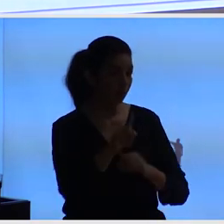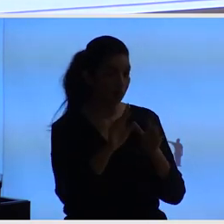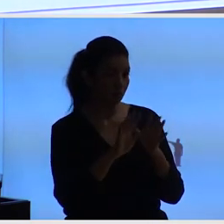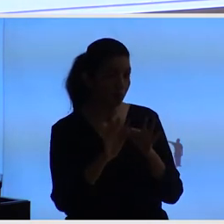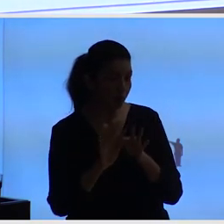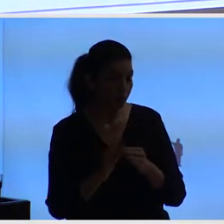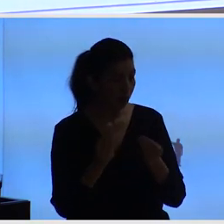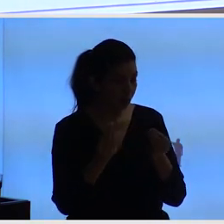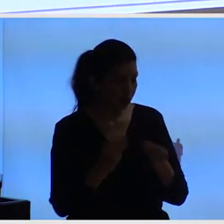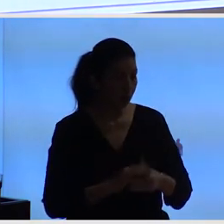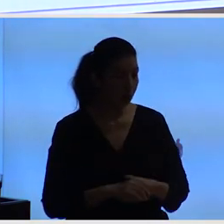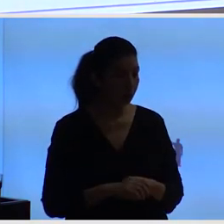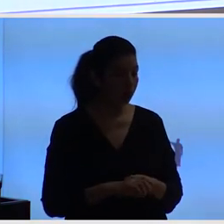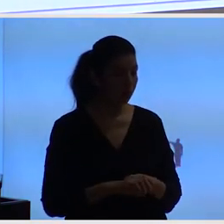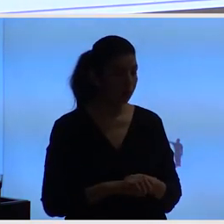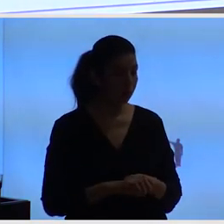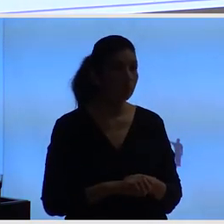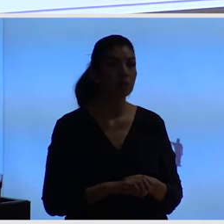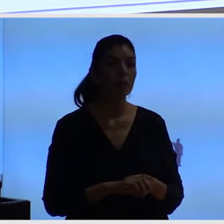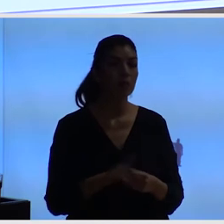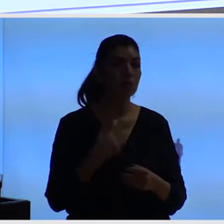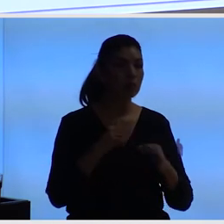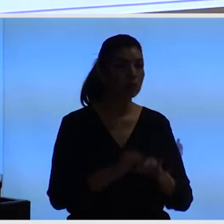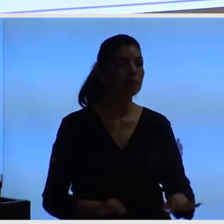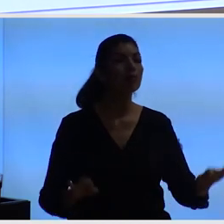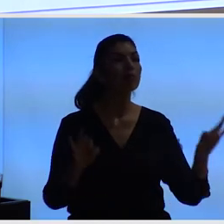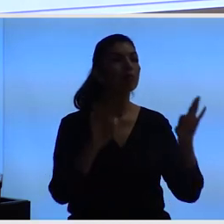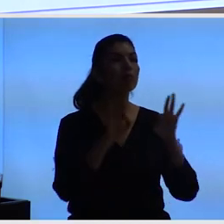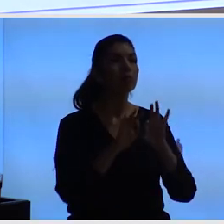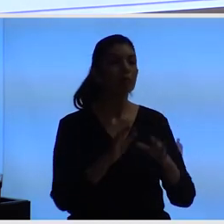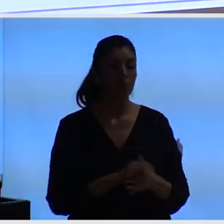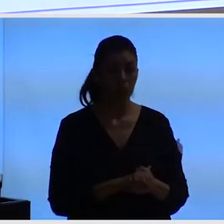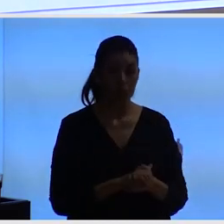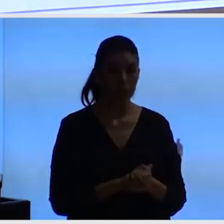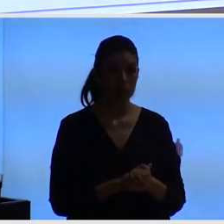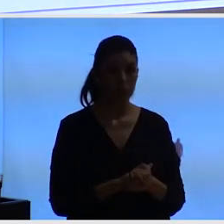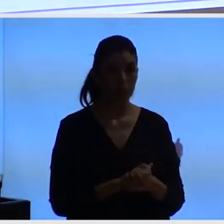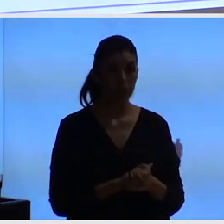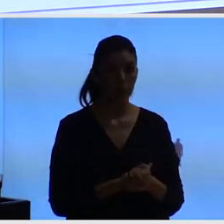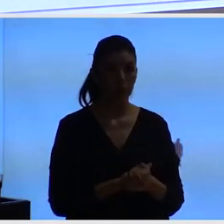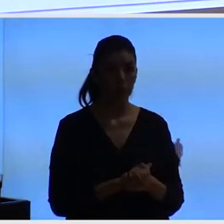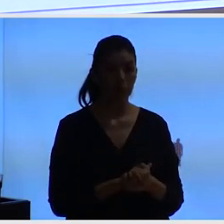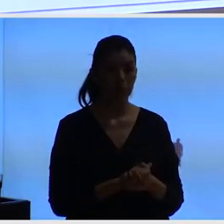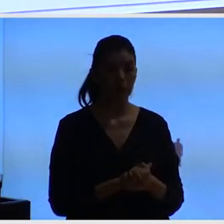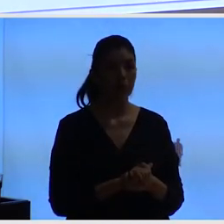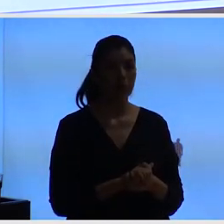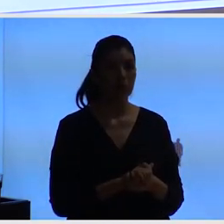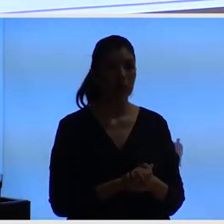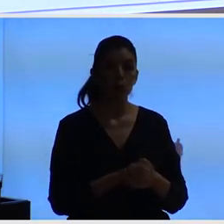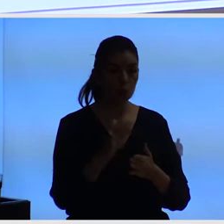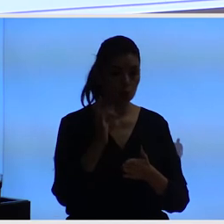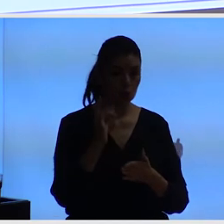otra cosa que nos interesa mucho es no solo el proceso con el cual avanzar en el diseño de la ciudad, pero